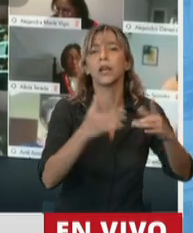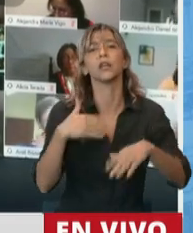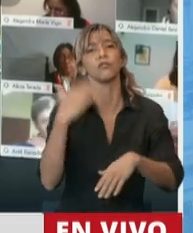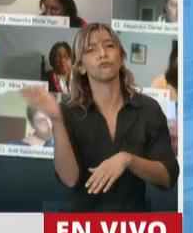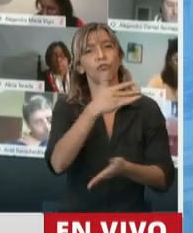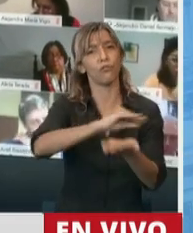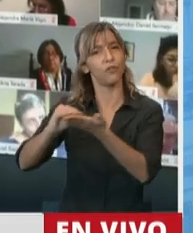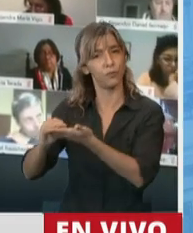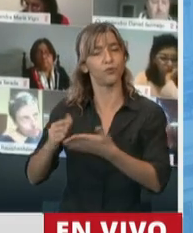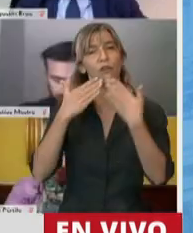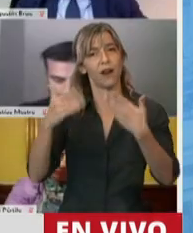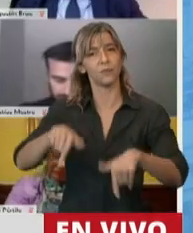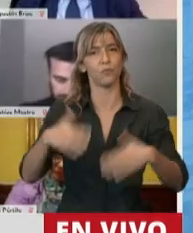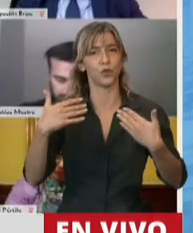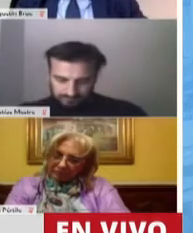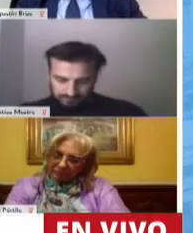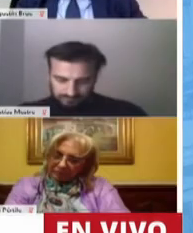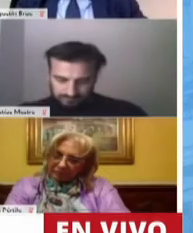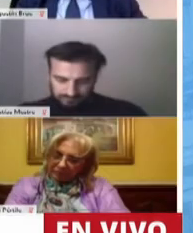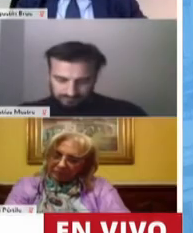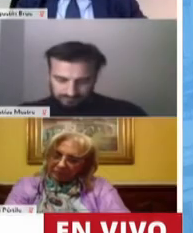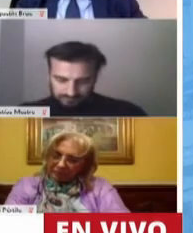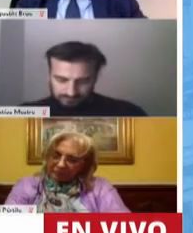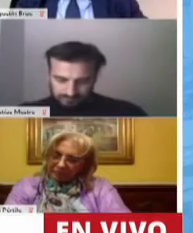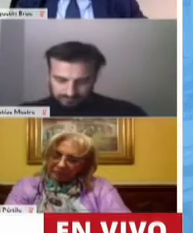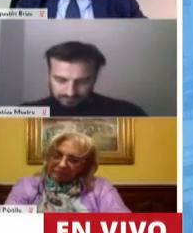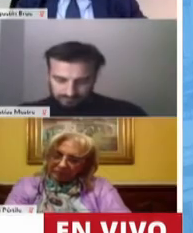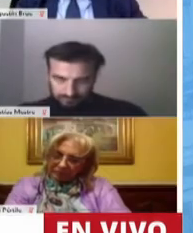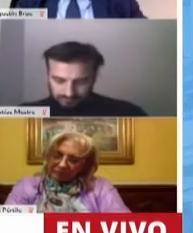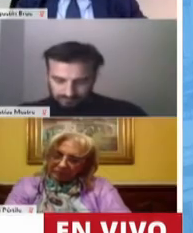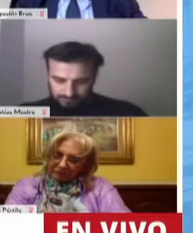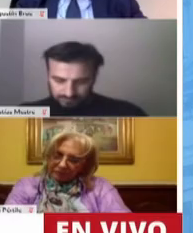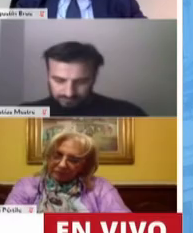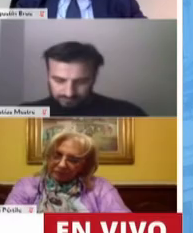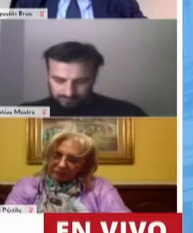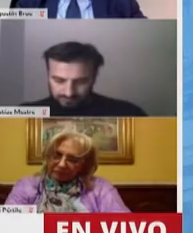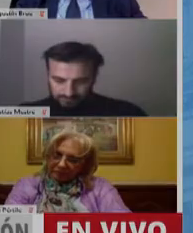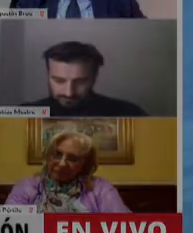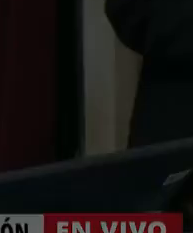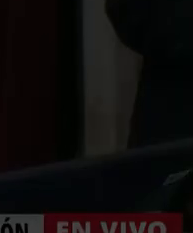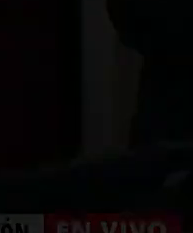tener una media sanción. Muchísimas gracias. Muchísimas gracias, señor diputado Martínez. Gracias. Gracias. Gracias. Gracias. Gracias.